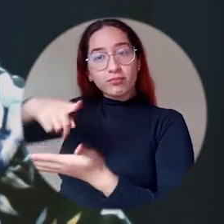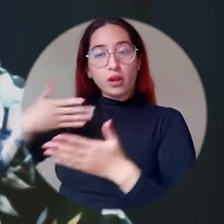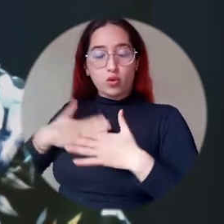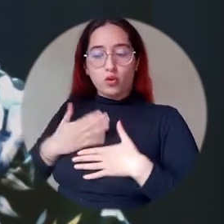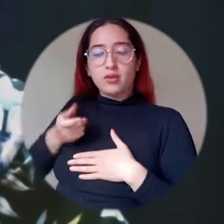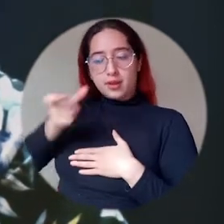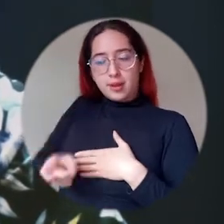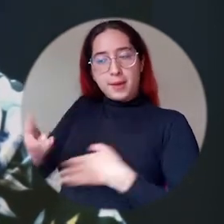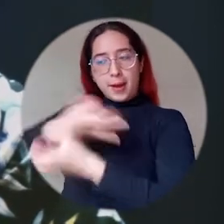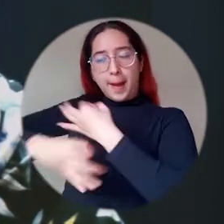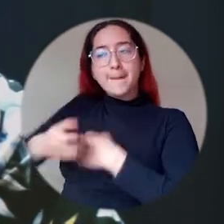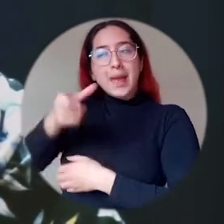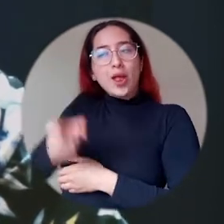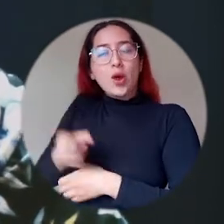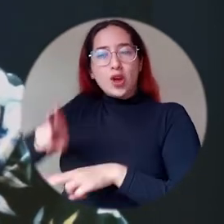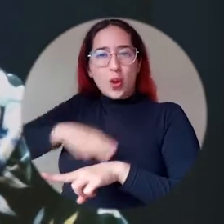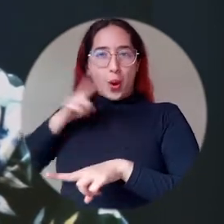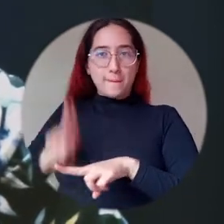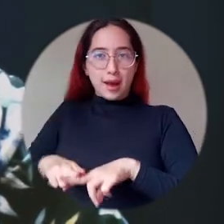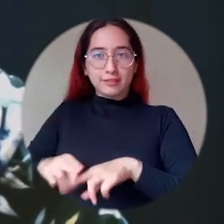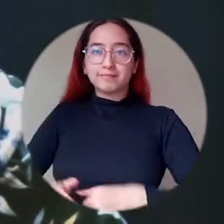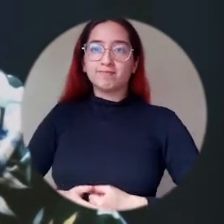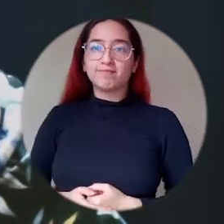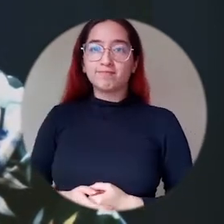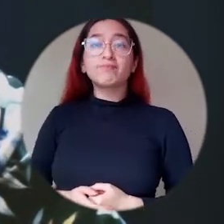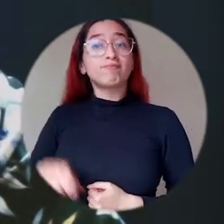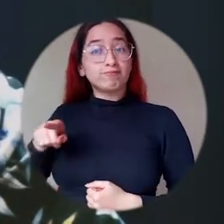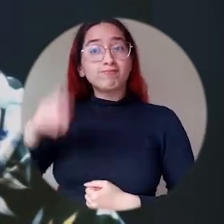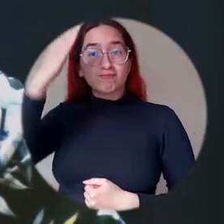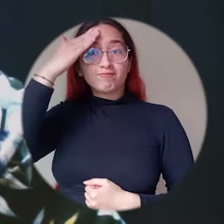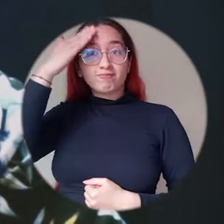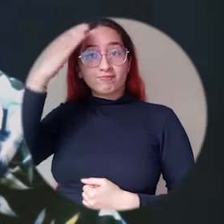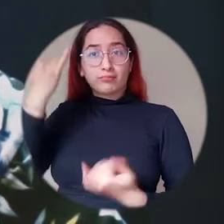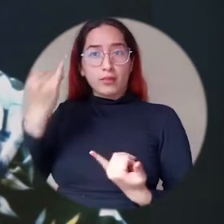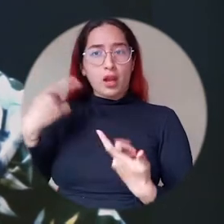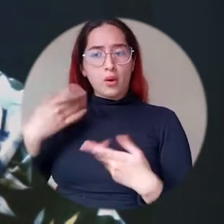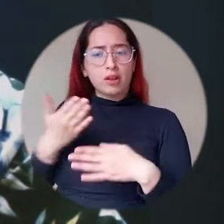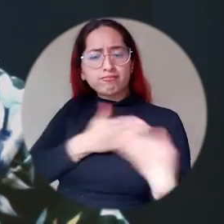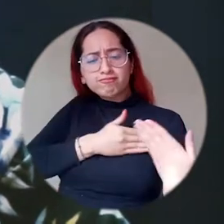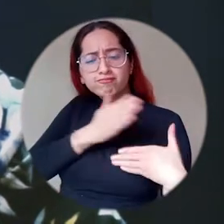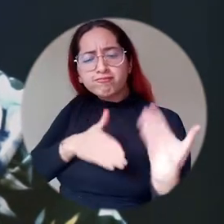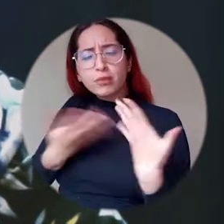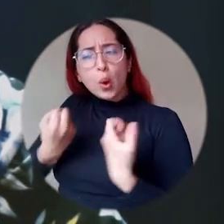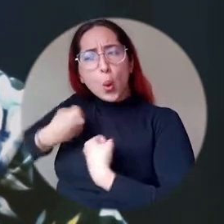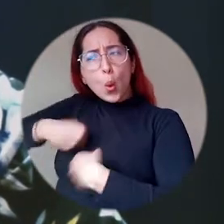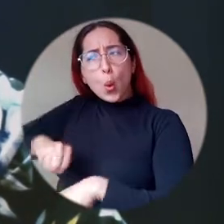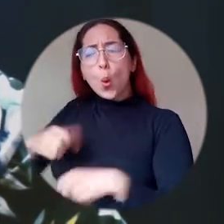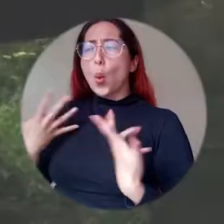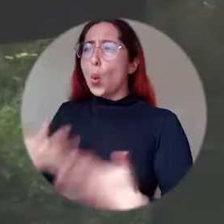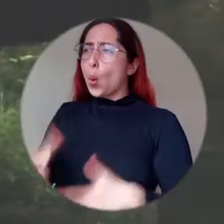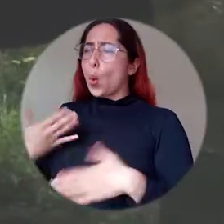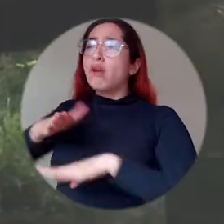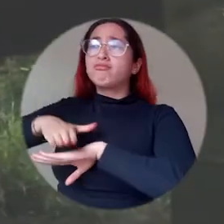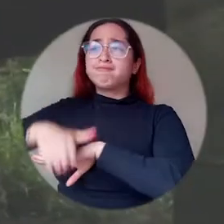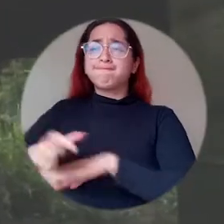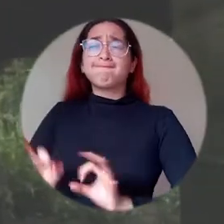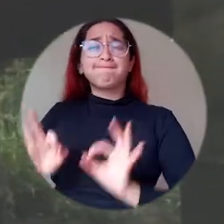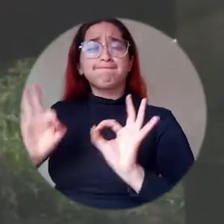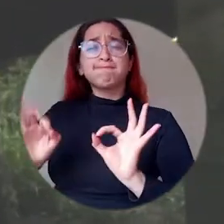persona natural, esto es producto de un esfuerzo colectivo muy grande